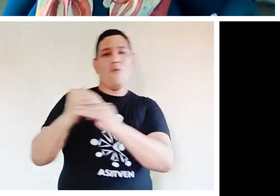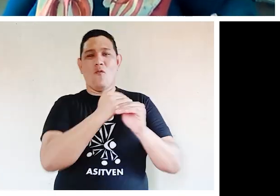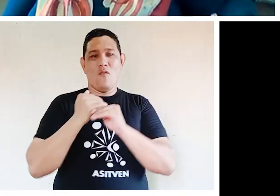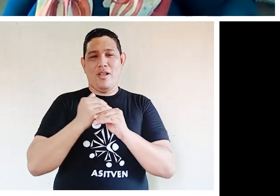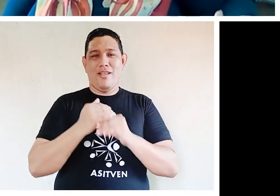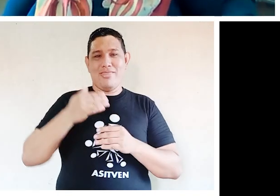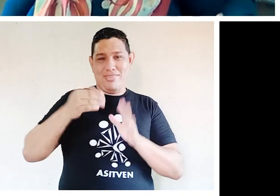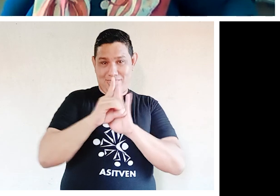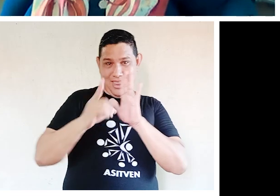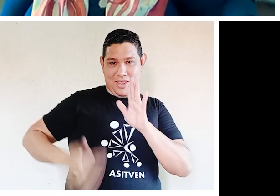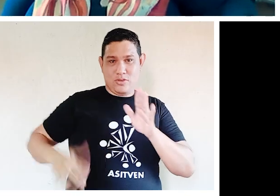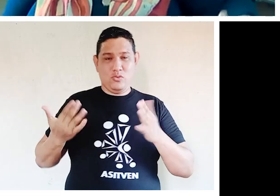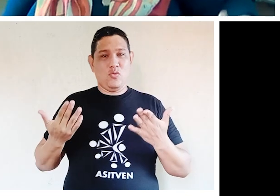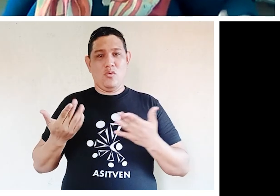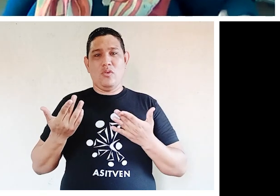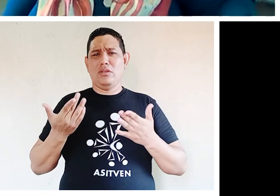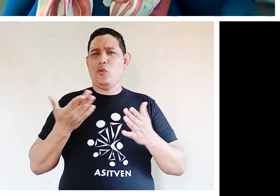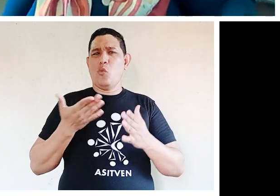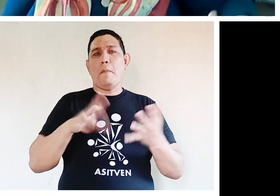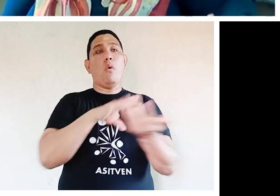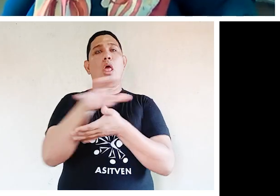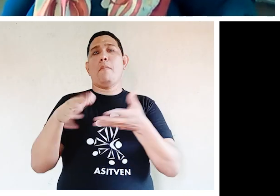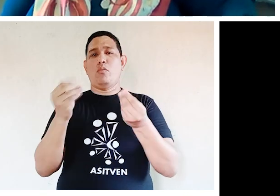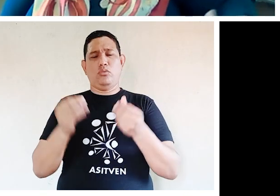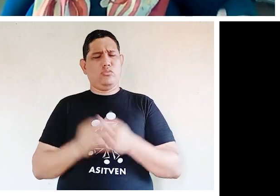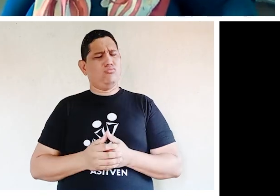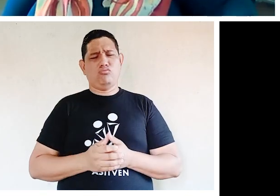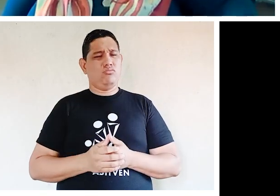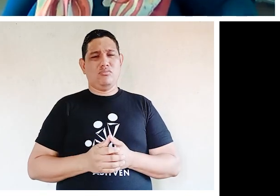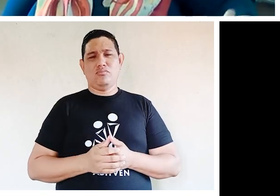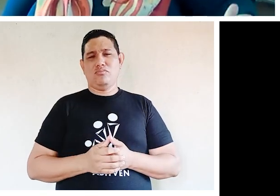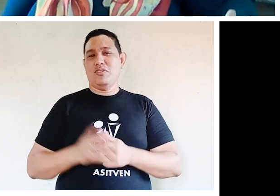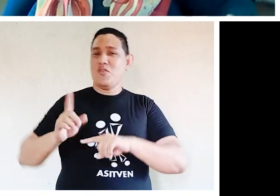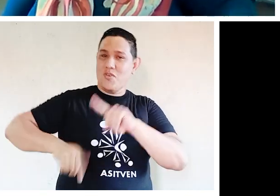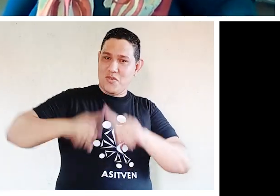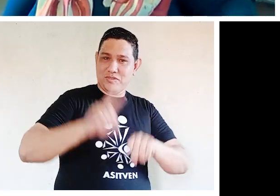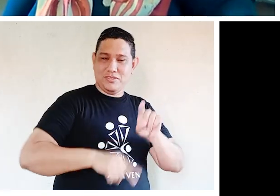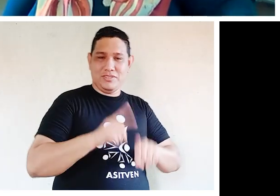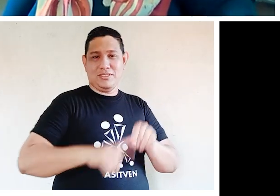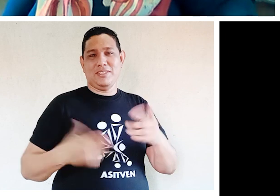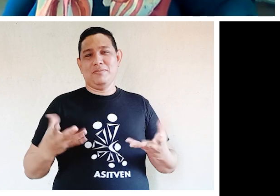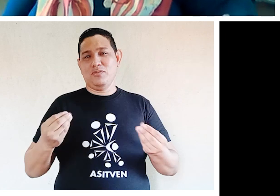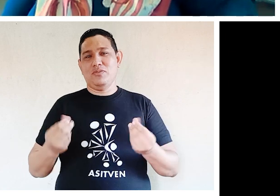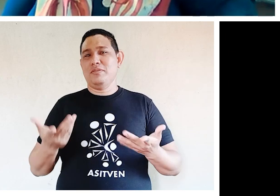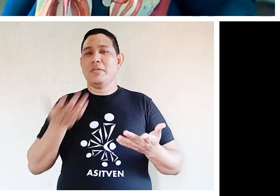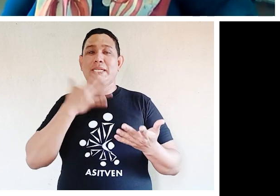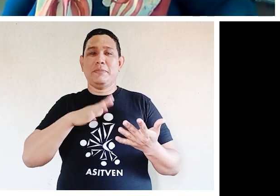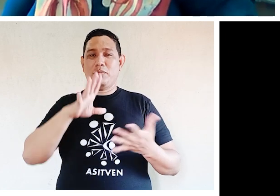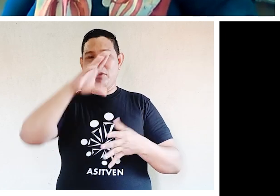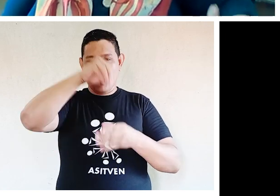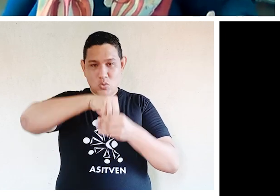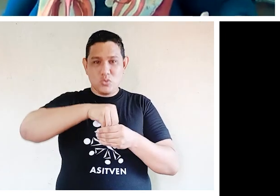son tantas las complicaciones que hay como los beneficios de considerar la intrusión.